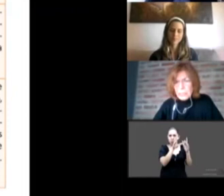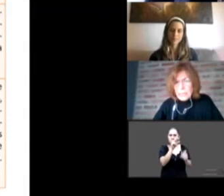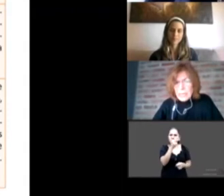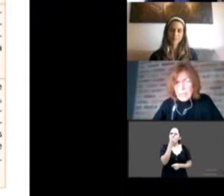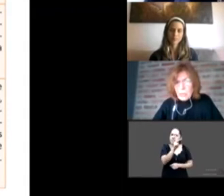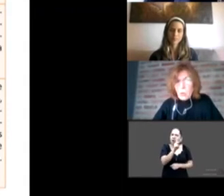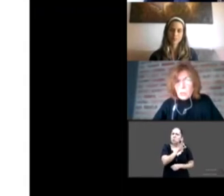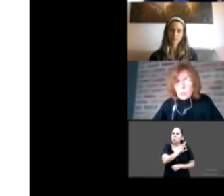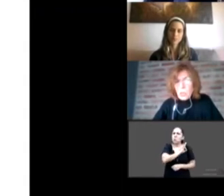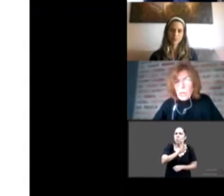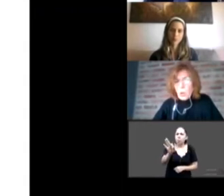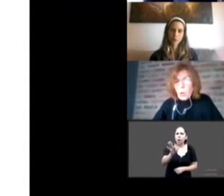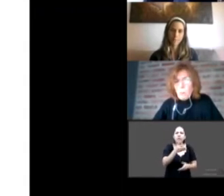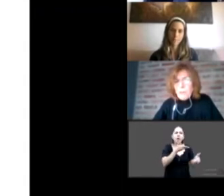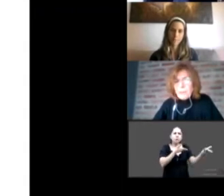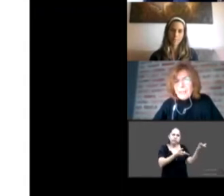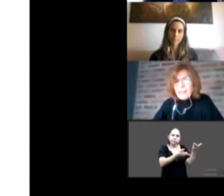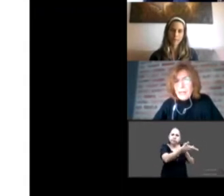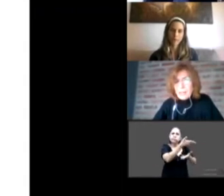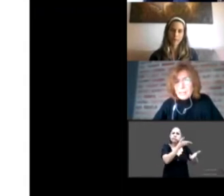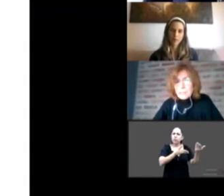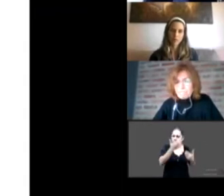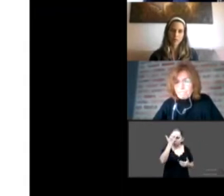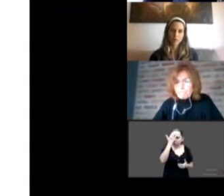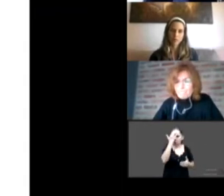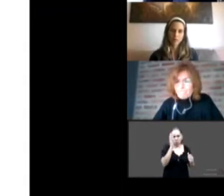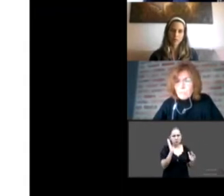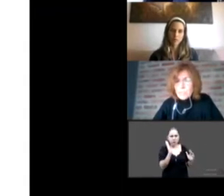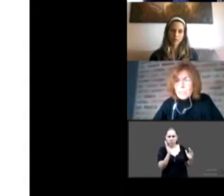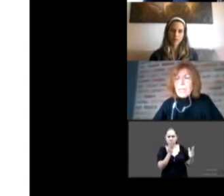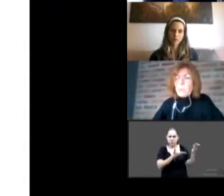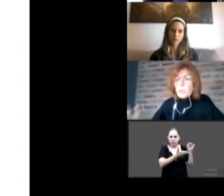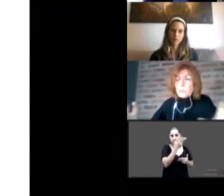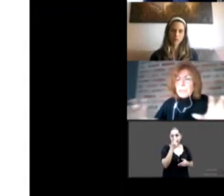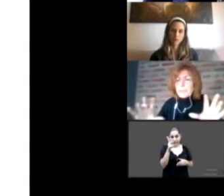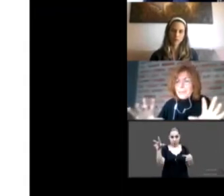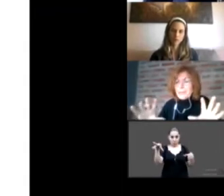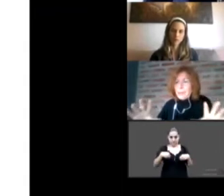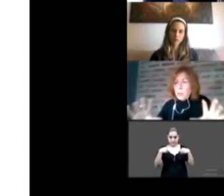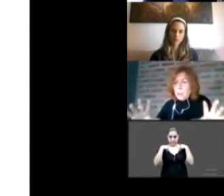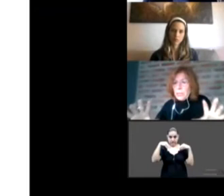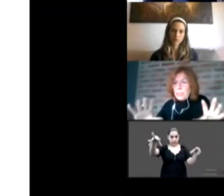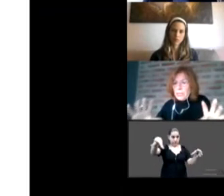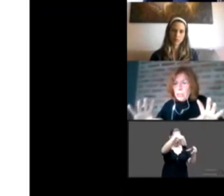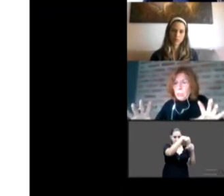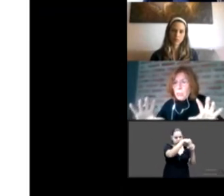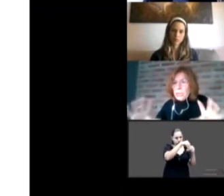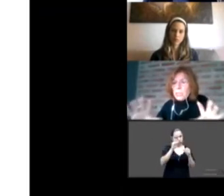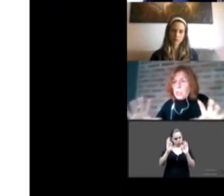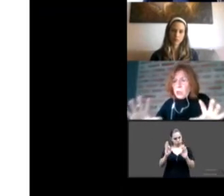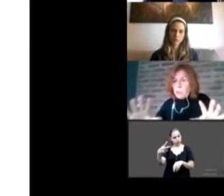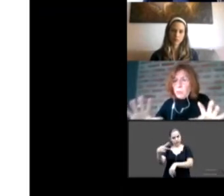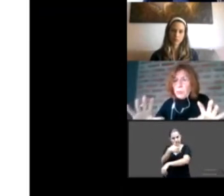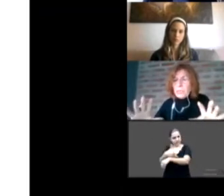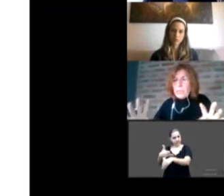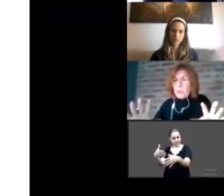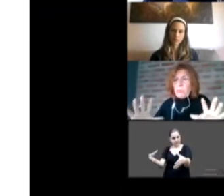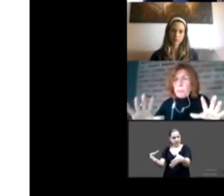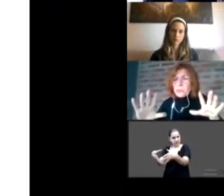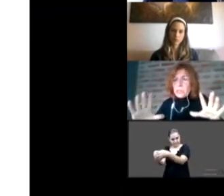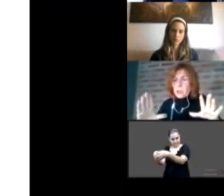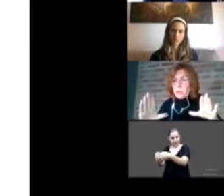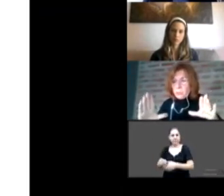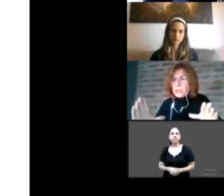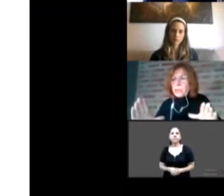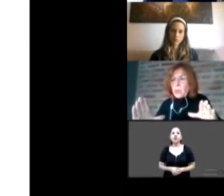En cuanto a las complementariedades, es muy importante tener en cuenta que un niño puede estar en